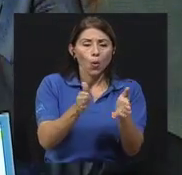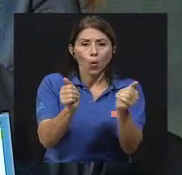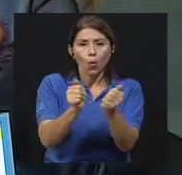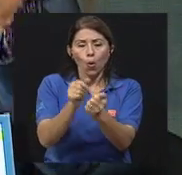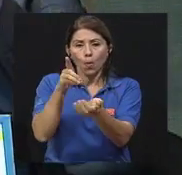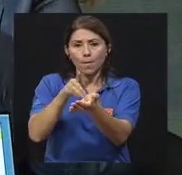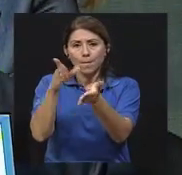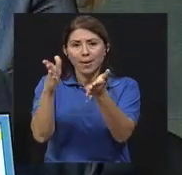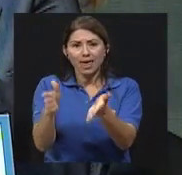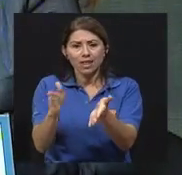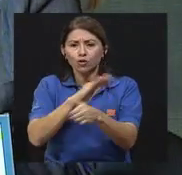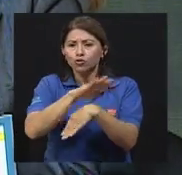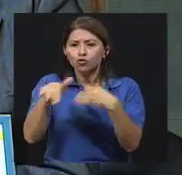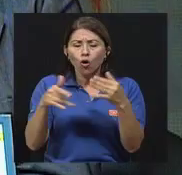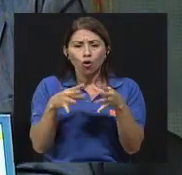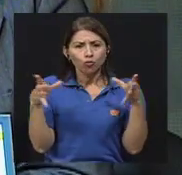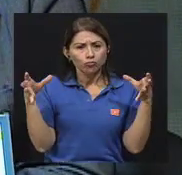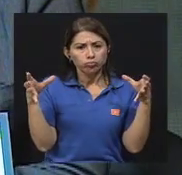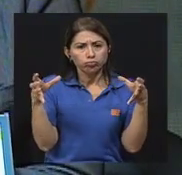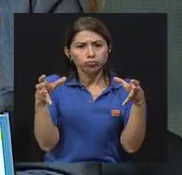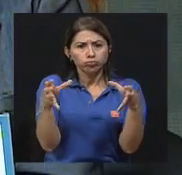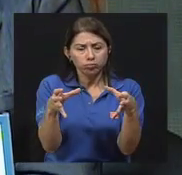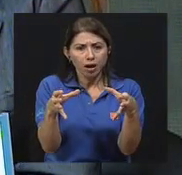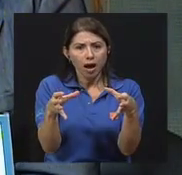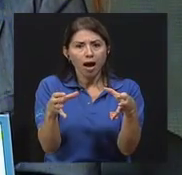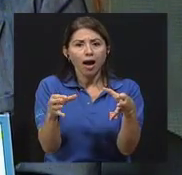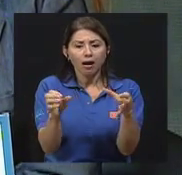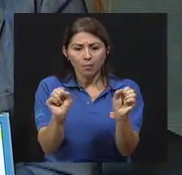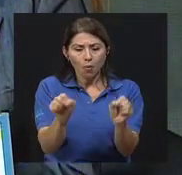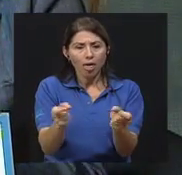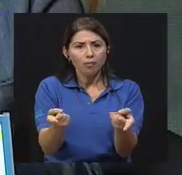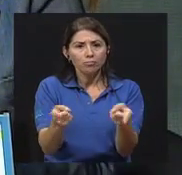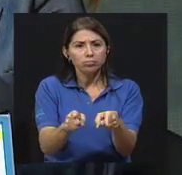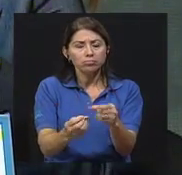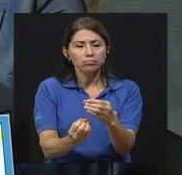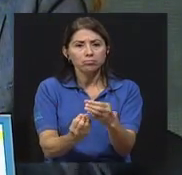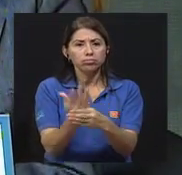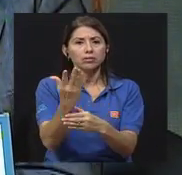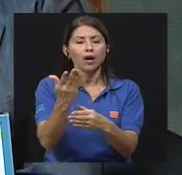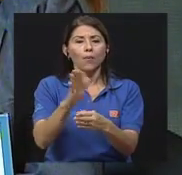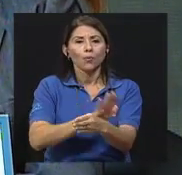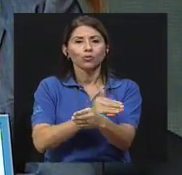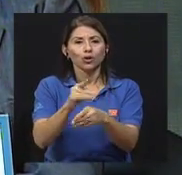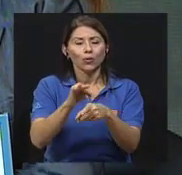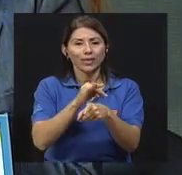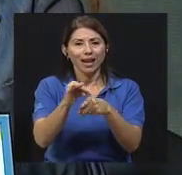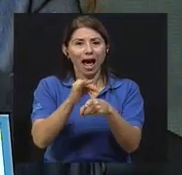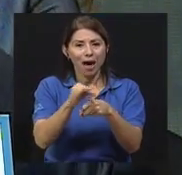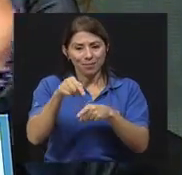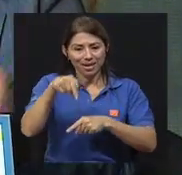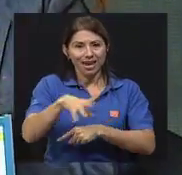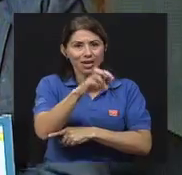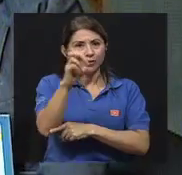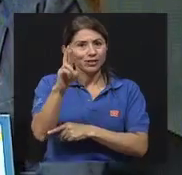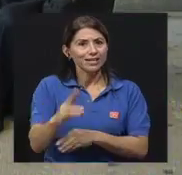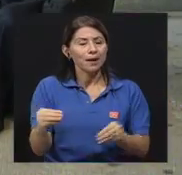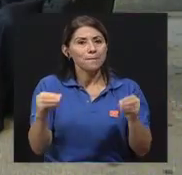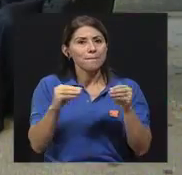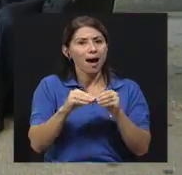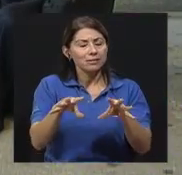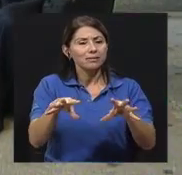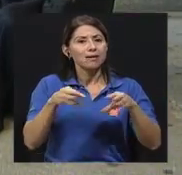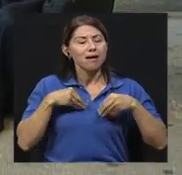hacer toda esa amalgama para que pueda realmente la musicoterapia surgir y aquí en nuestro país tener más, ¿verdad? Más cabida.